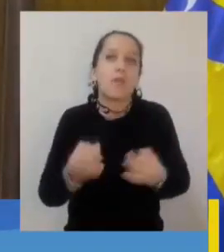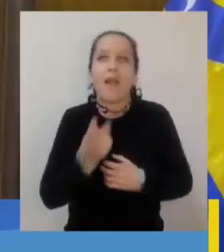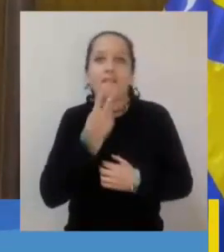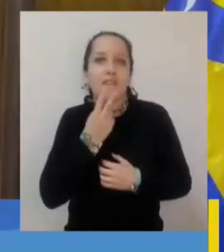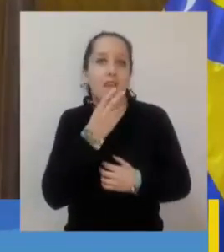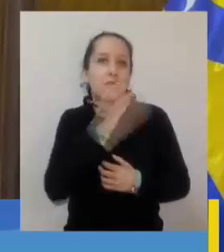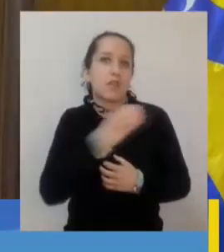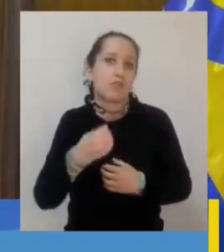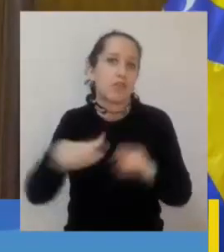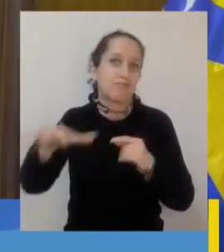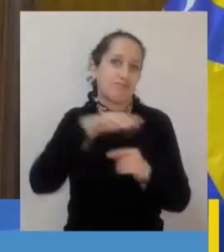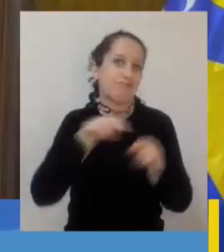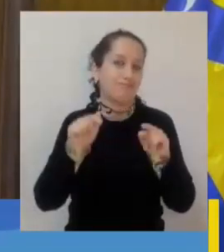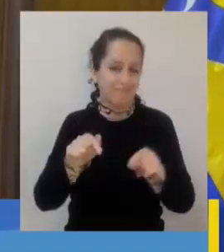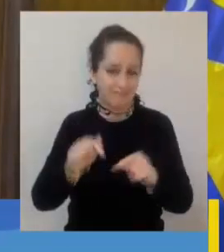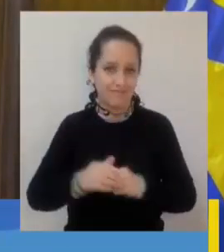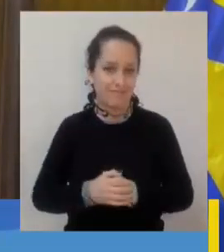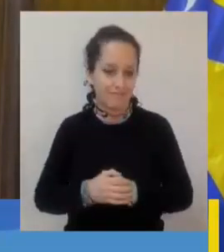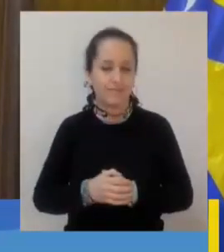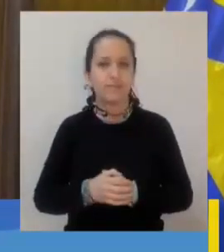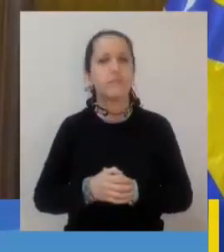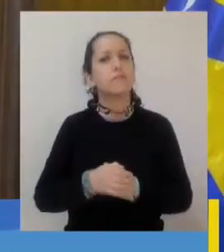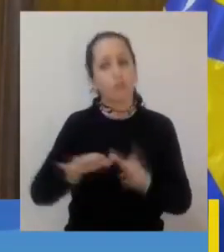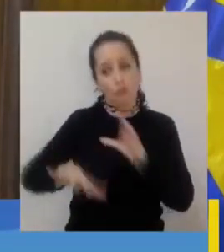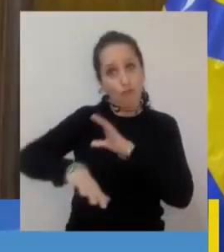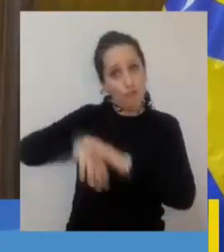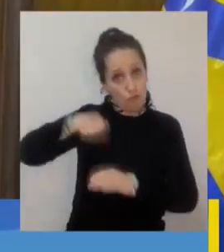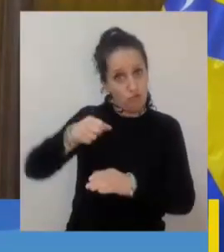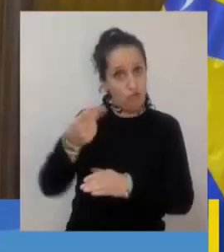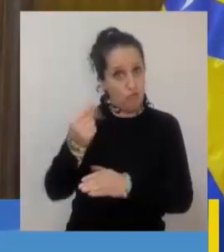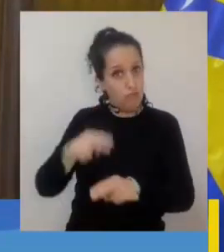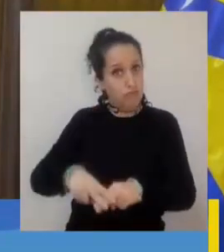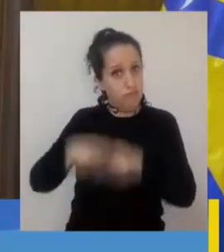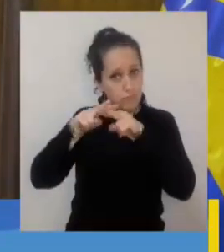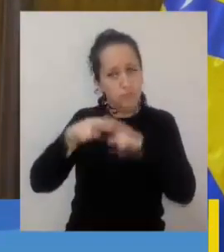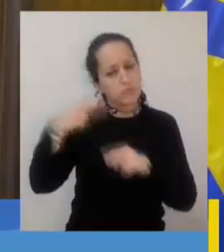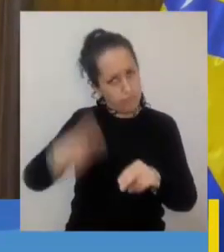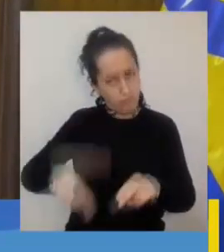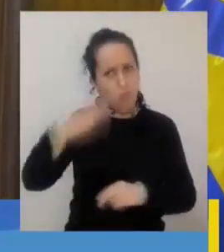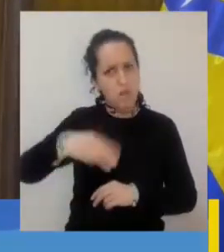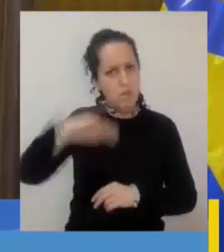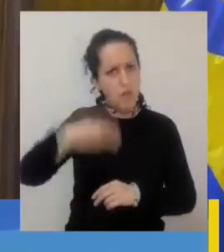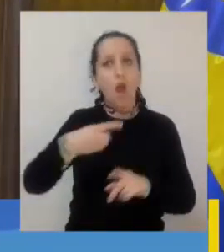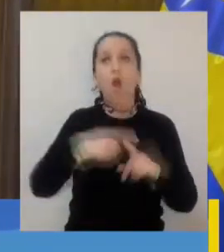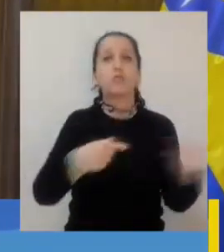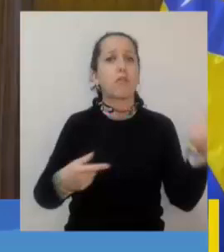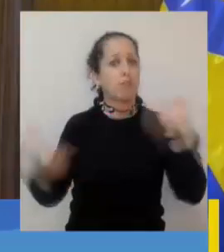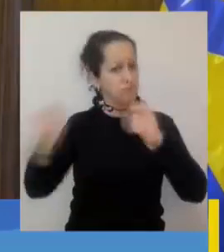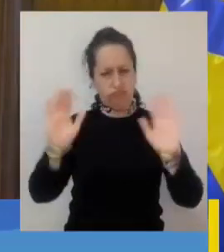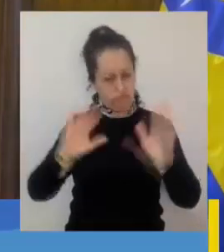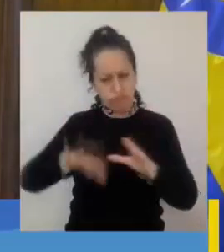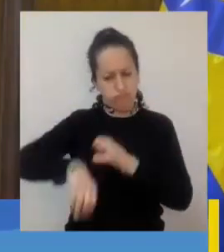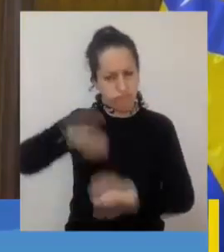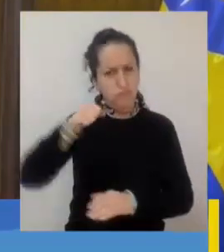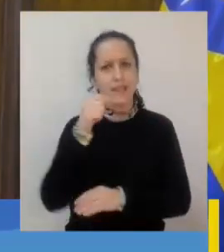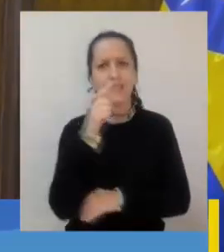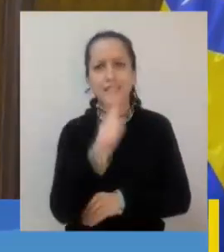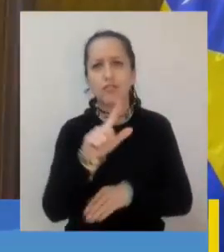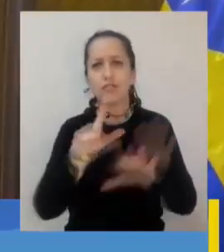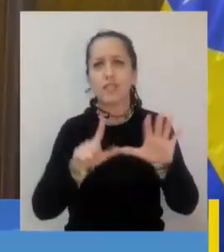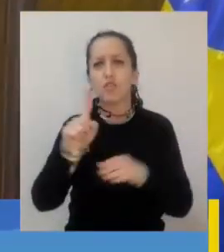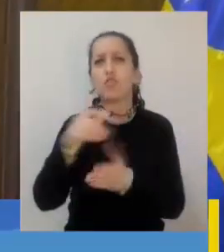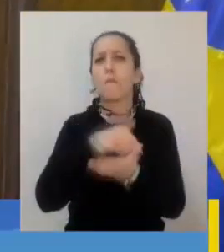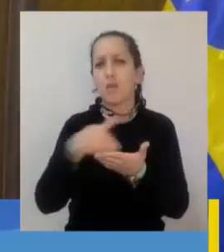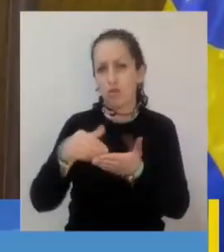cada uno de los habitantes de ese lugar. Es una inversión con recursos 100% municipales, son 171 millones de pesos